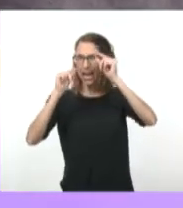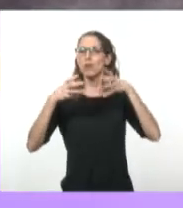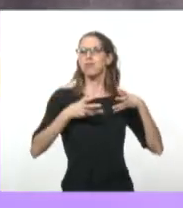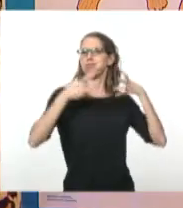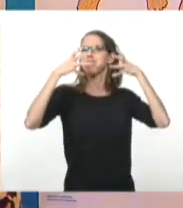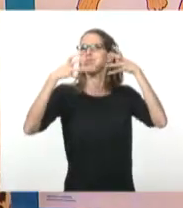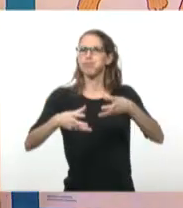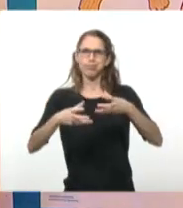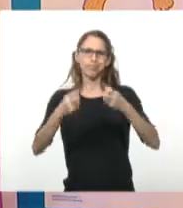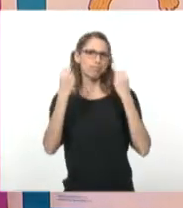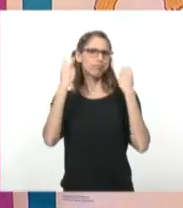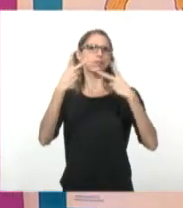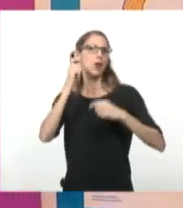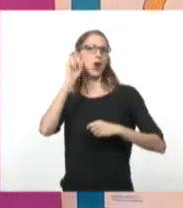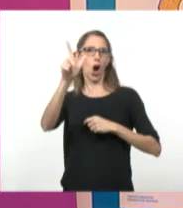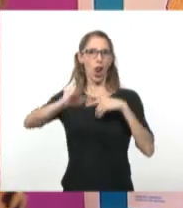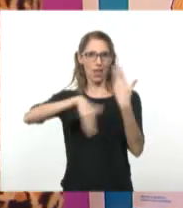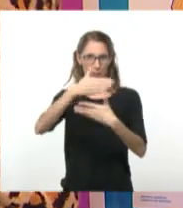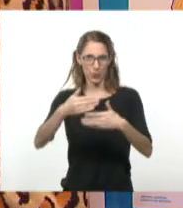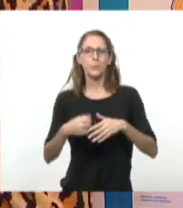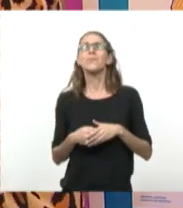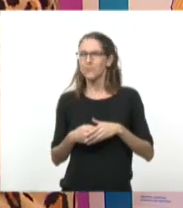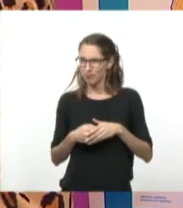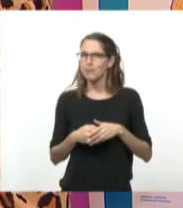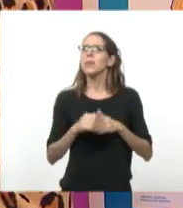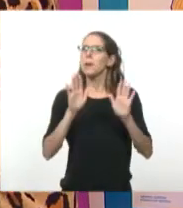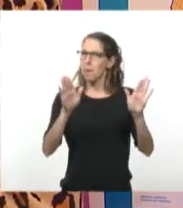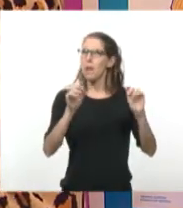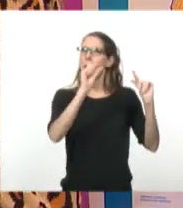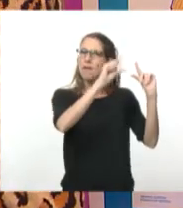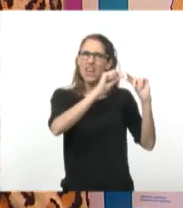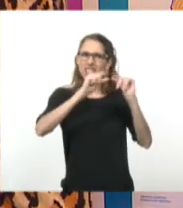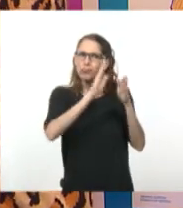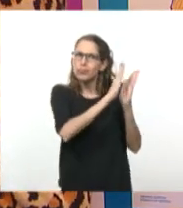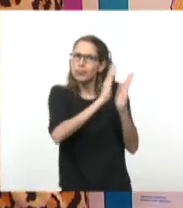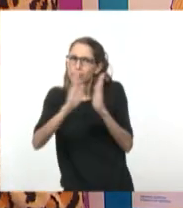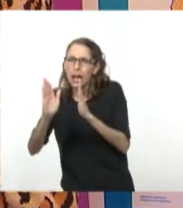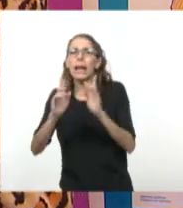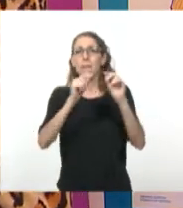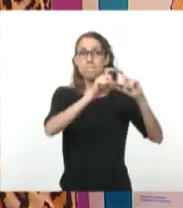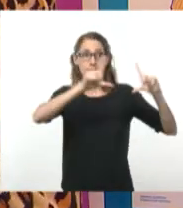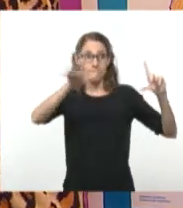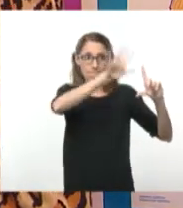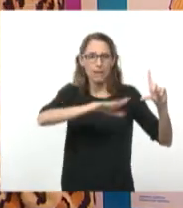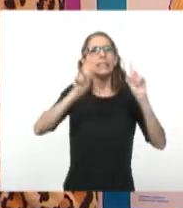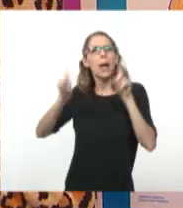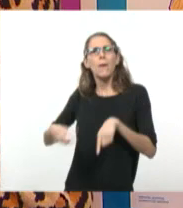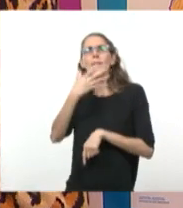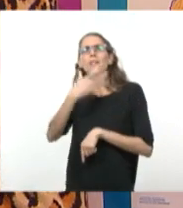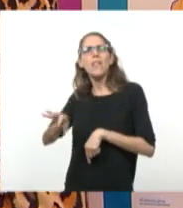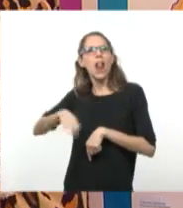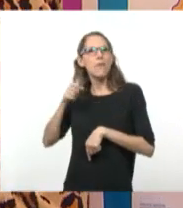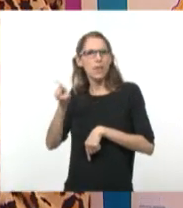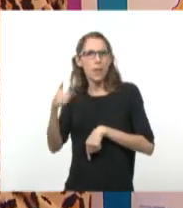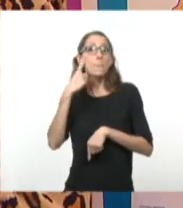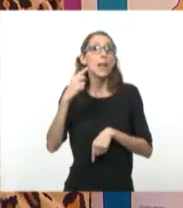Claro. Tiene como, acá yo traje un poquito más como para ver la vida de Fidel, en 1956 encontramos